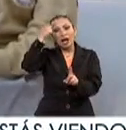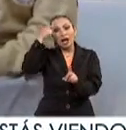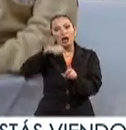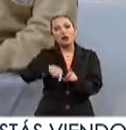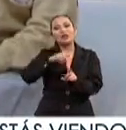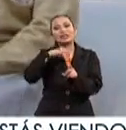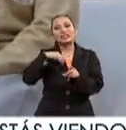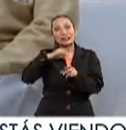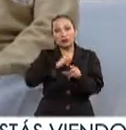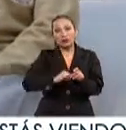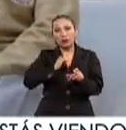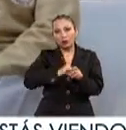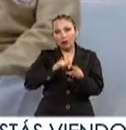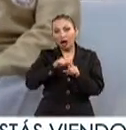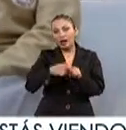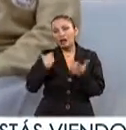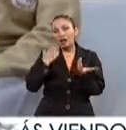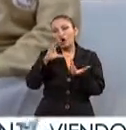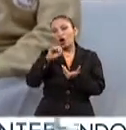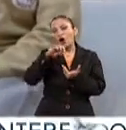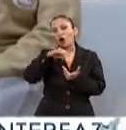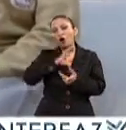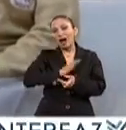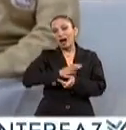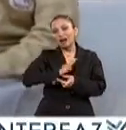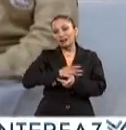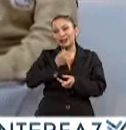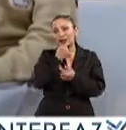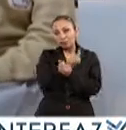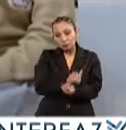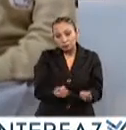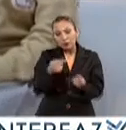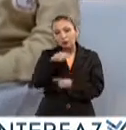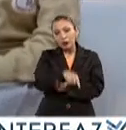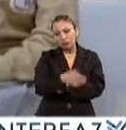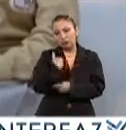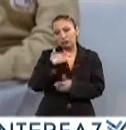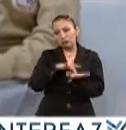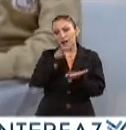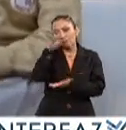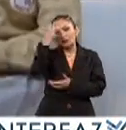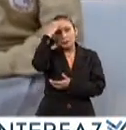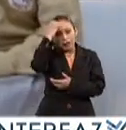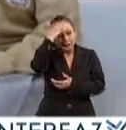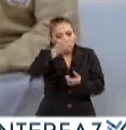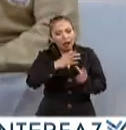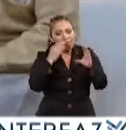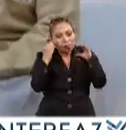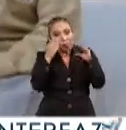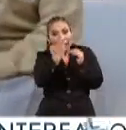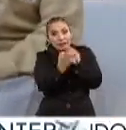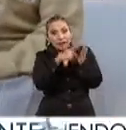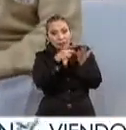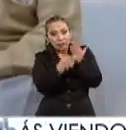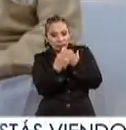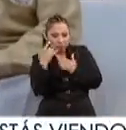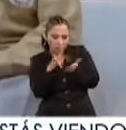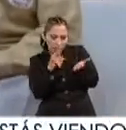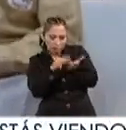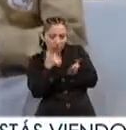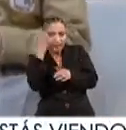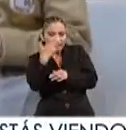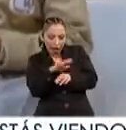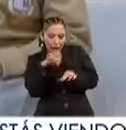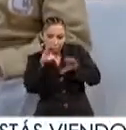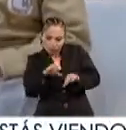pediátrica. Y yo pienso que esto sí me va a servir demasiado, de hecho agradezco mucho la experiencia que me brinda este gran proyecto, porque ahora hace un poco